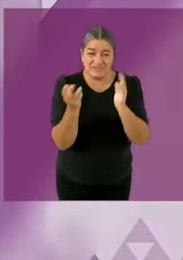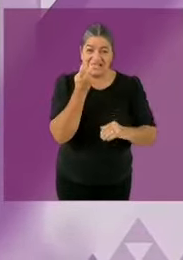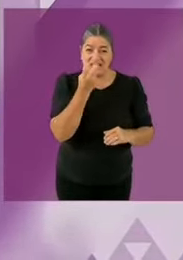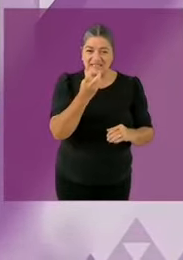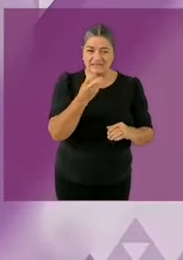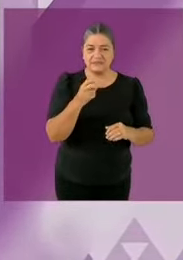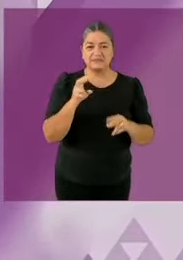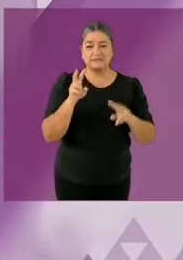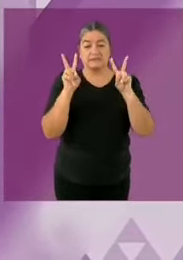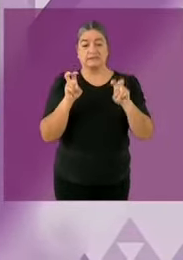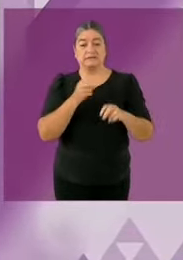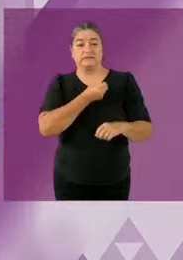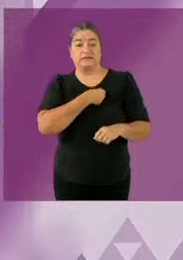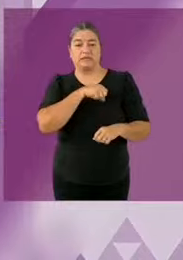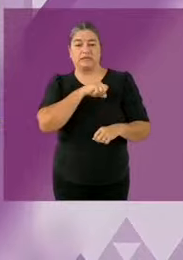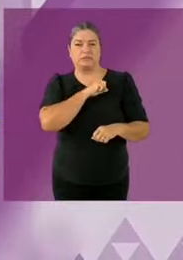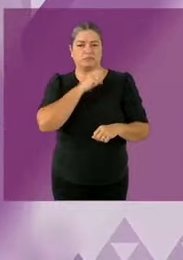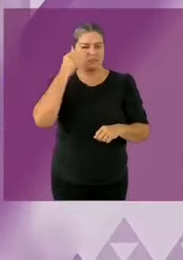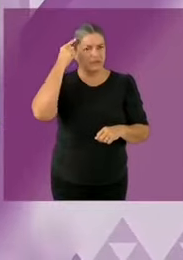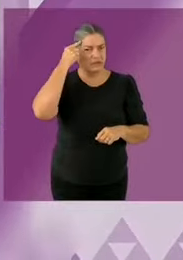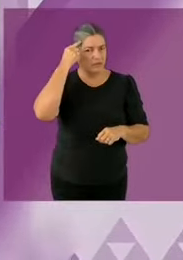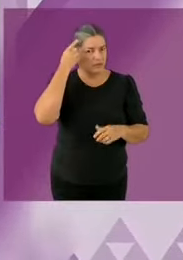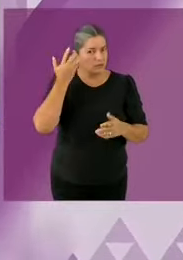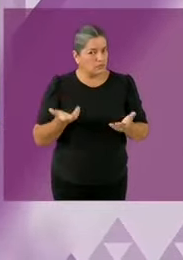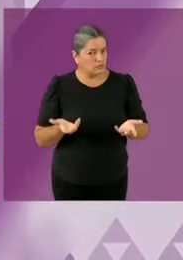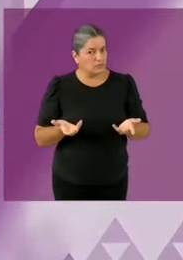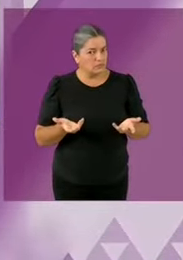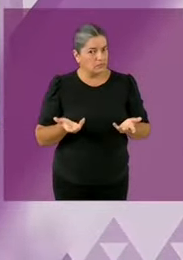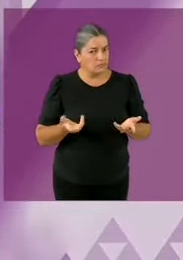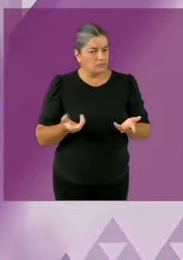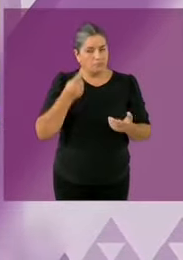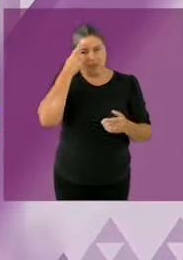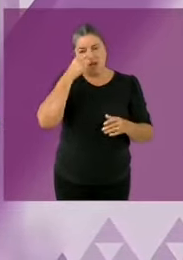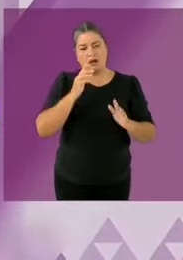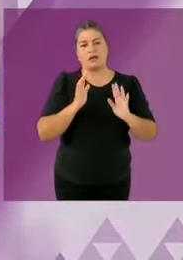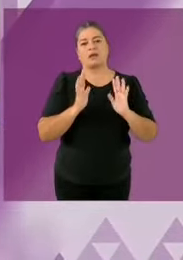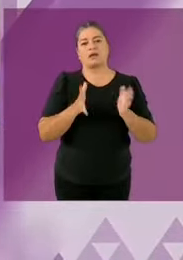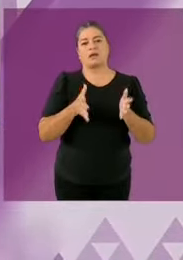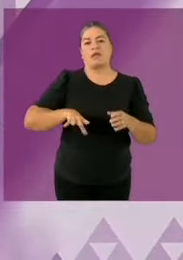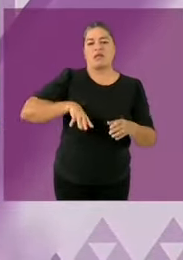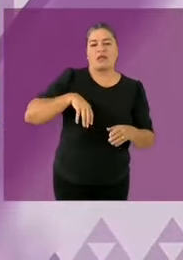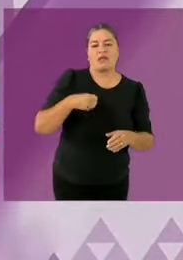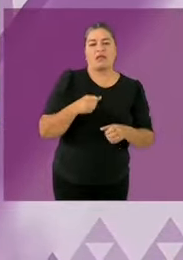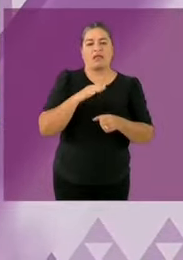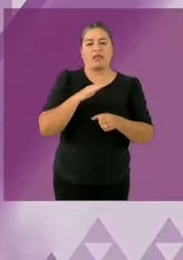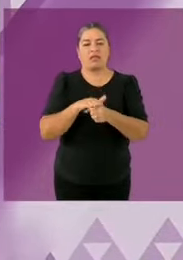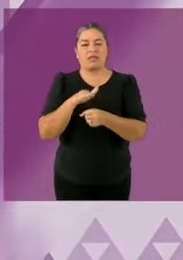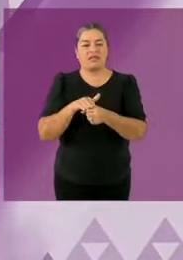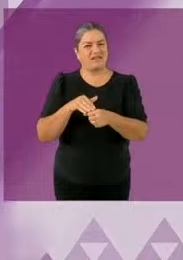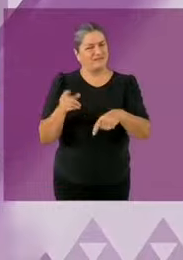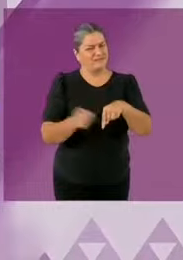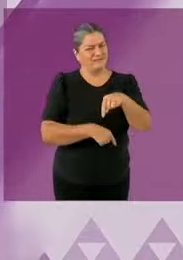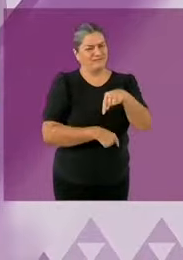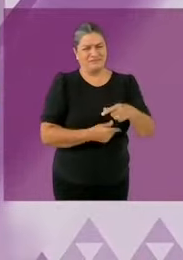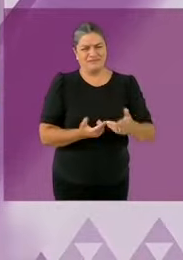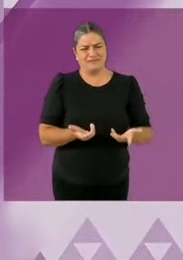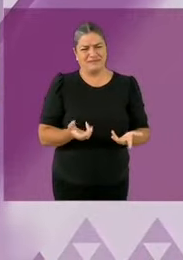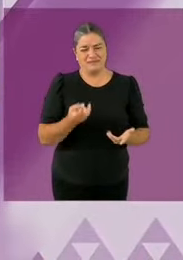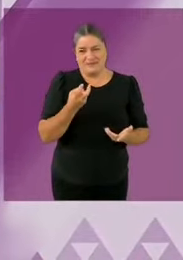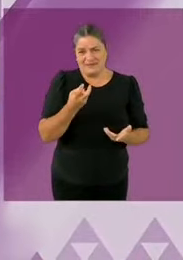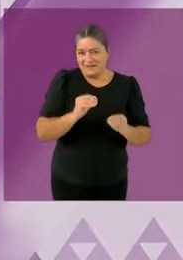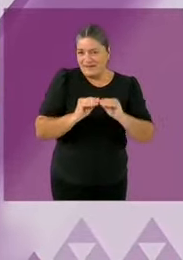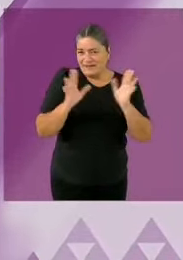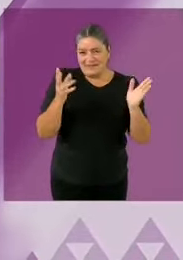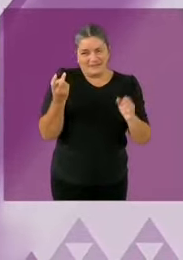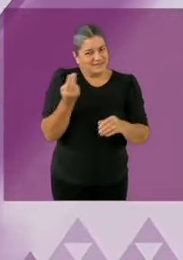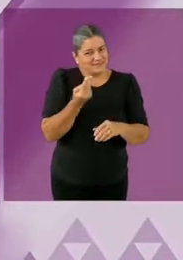de acosar a las mujeres con inspectores se necesitan inspectores de trabajo pero si no hay ni siquiera para las trabajadoras del hogar que por cierto fue una propuesta